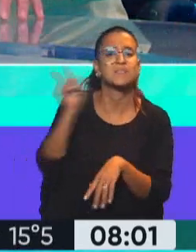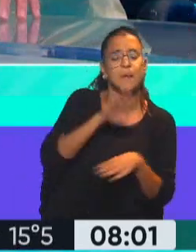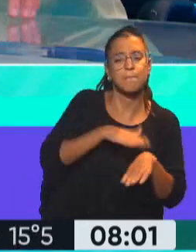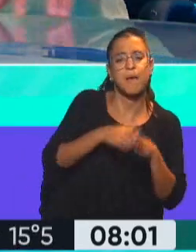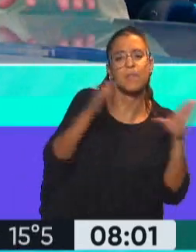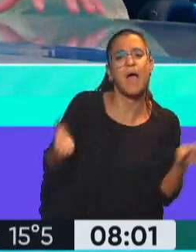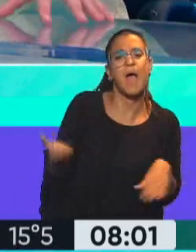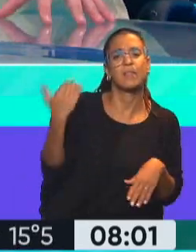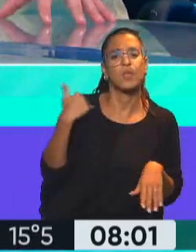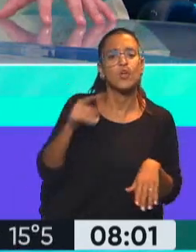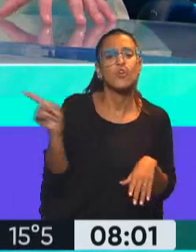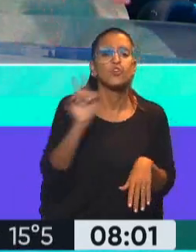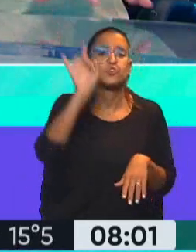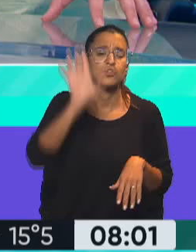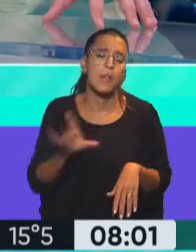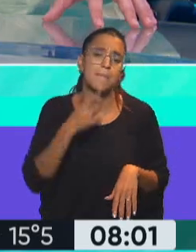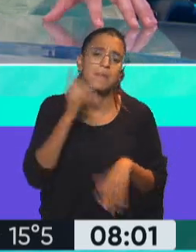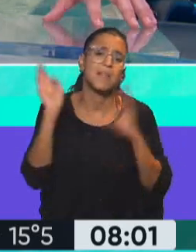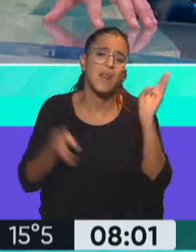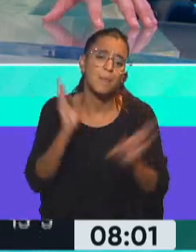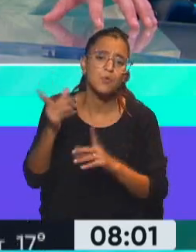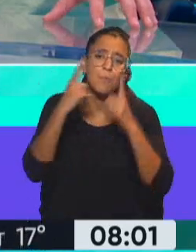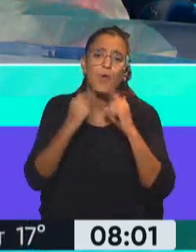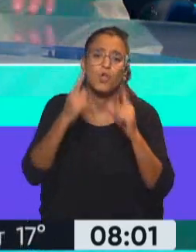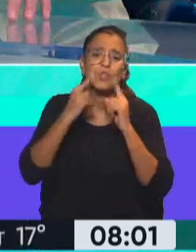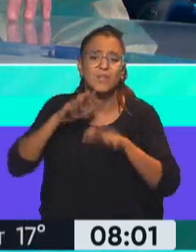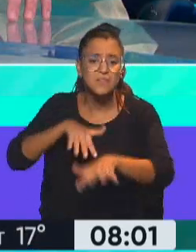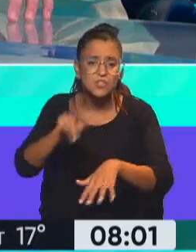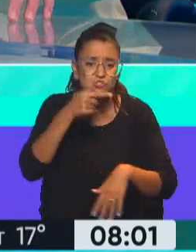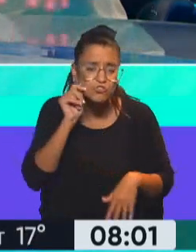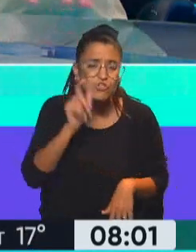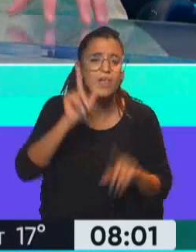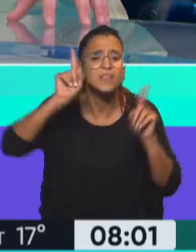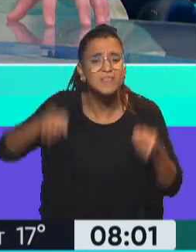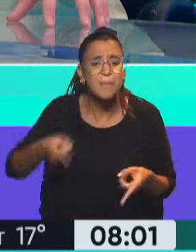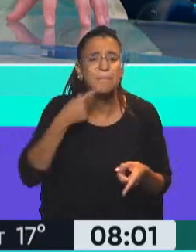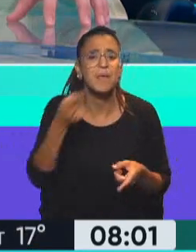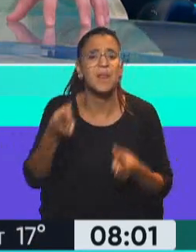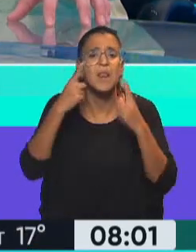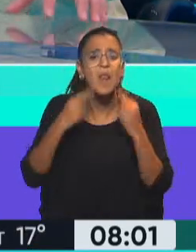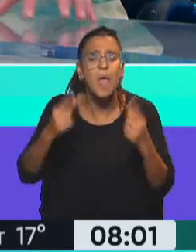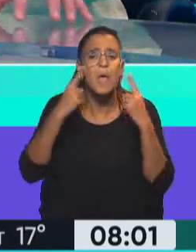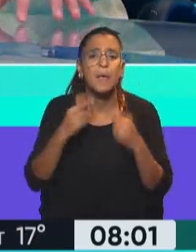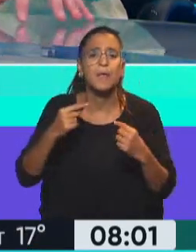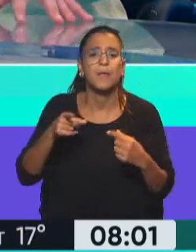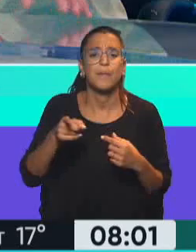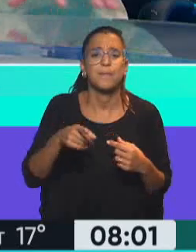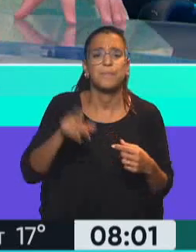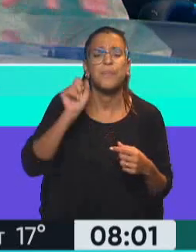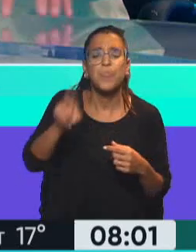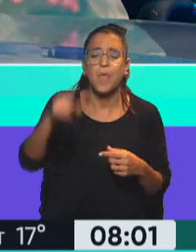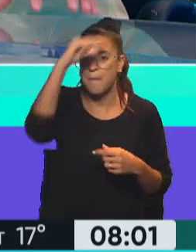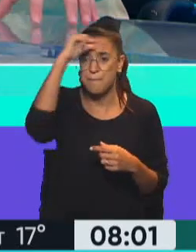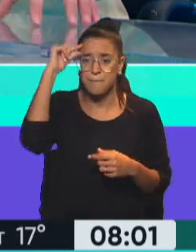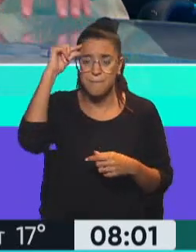ejemplo. No solamente en relación a la represión de la protesta social, sino también a la represión de los